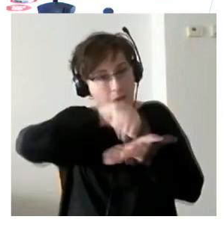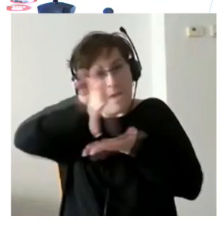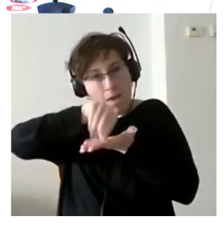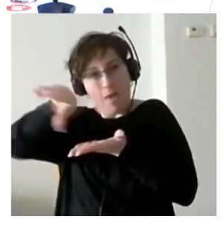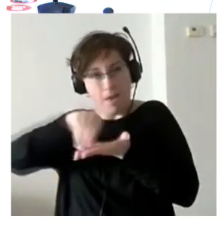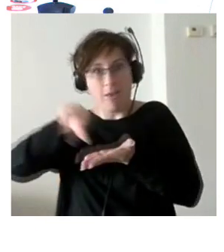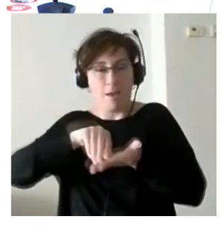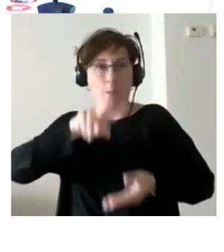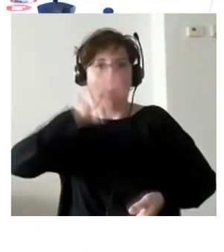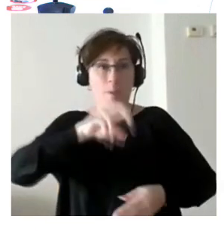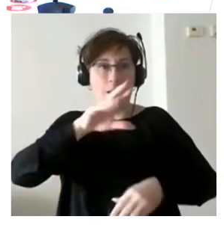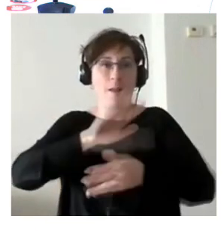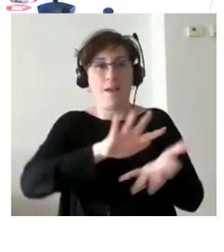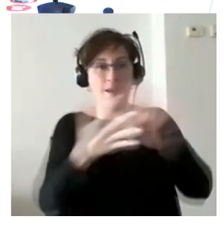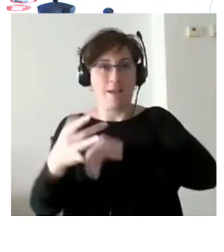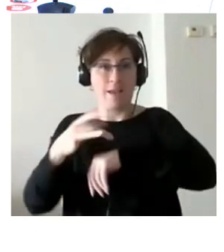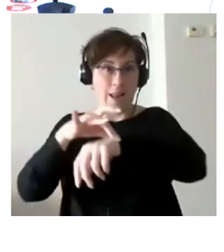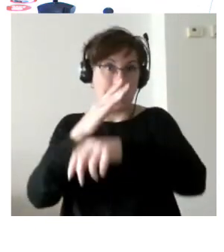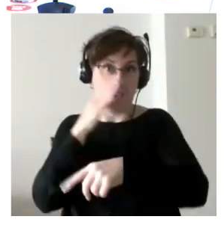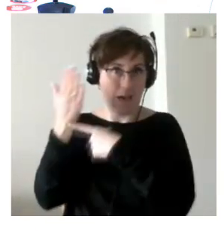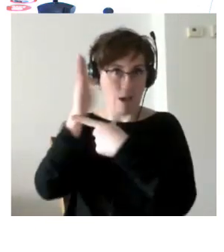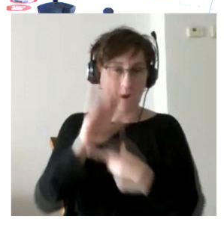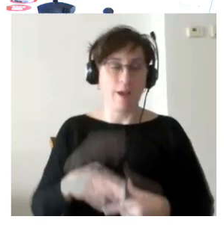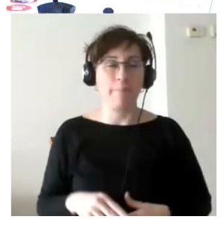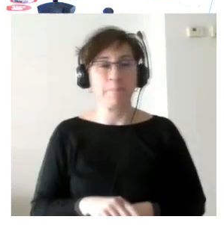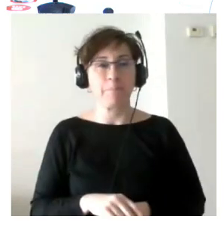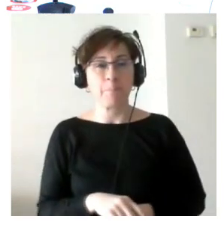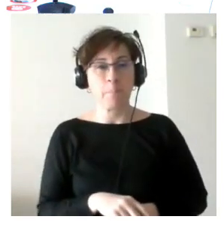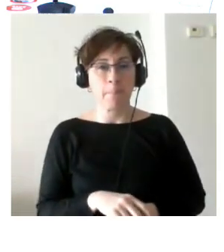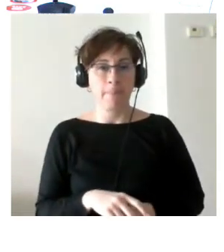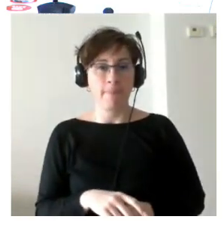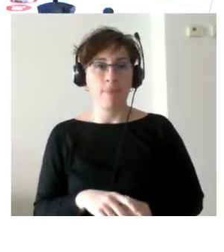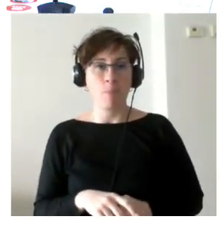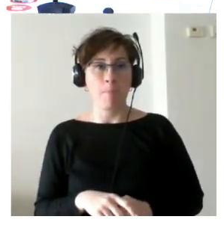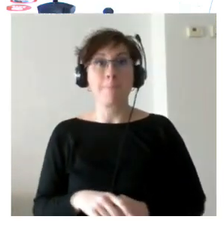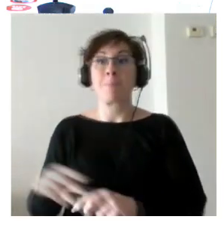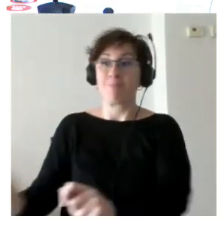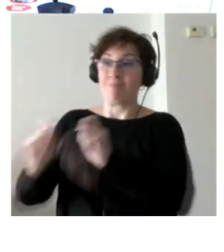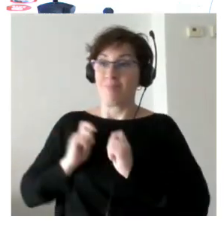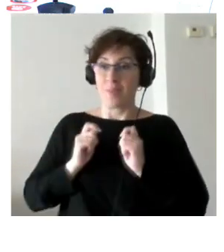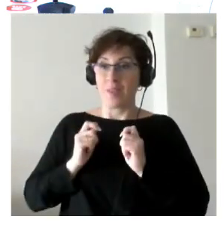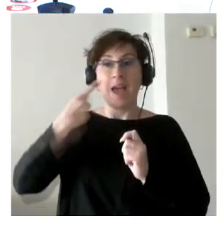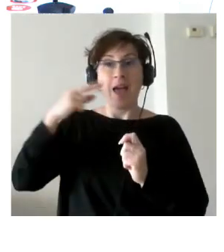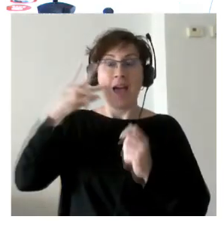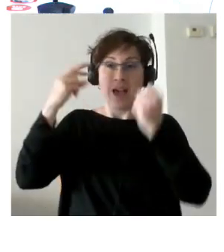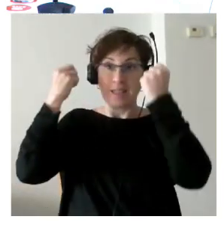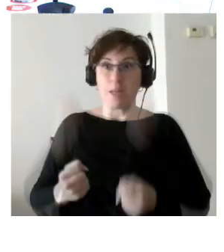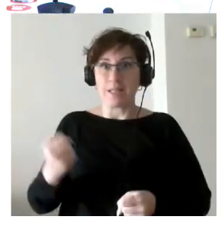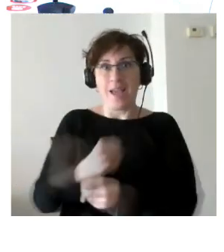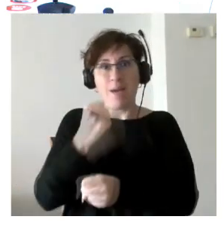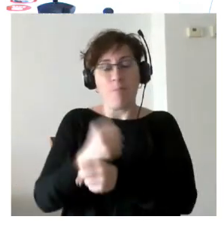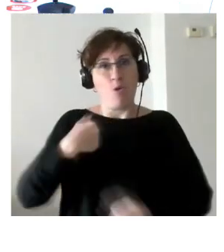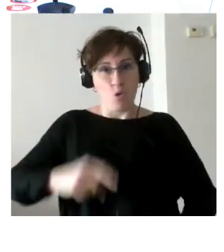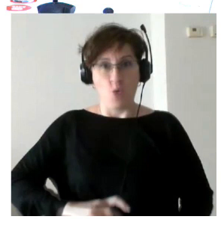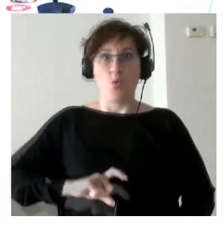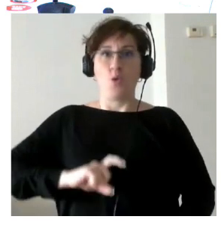en la guía que vamos a presentar por otra parte también el que me llame es experta en empleo personalizado mi halaga sí que es cierto